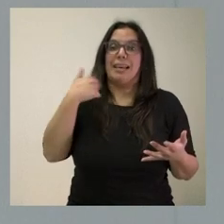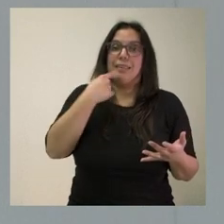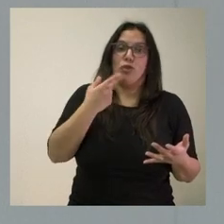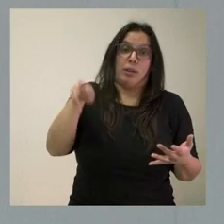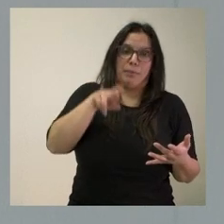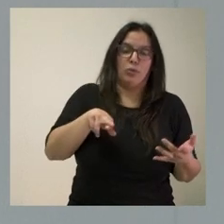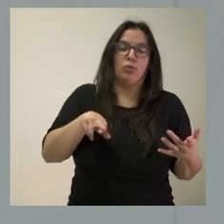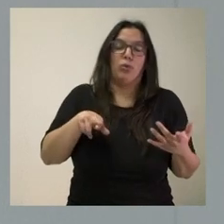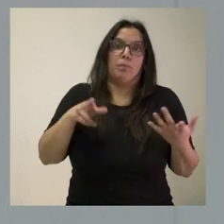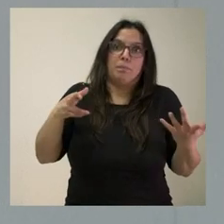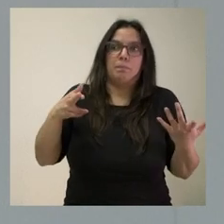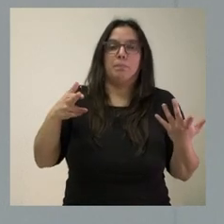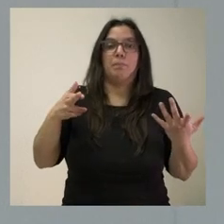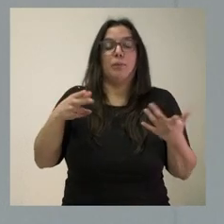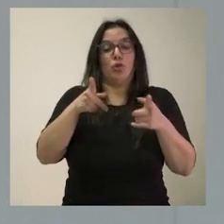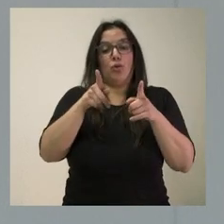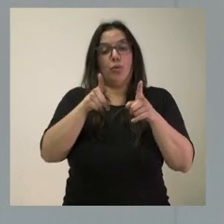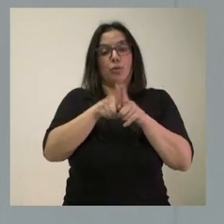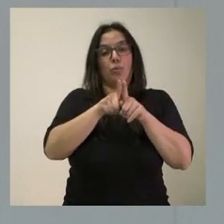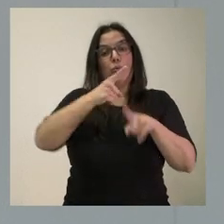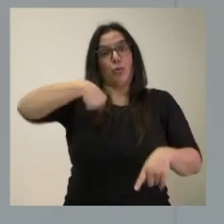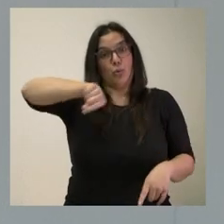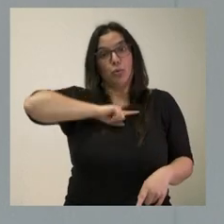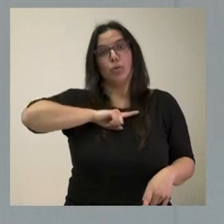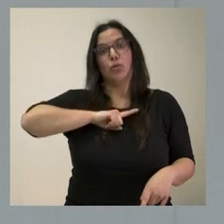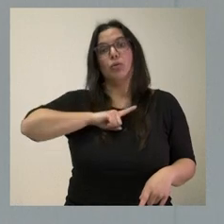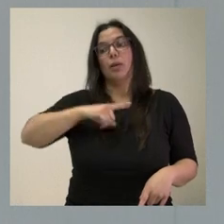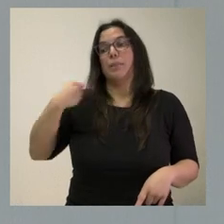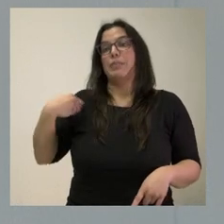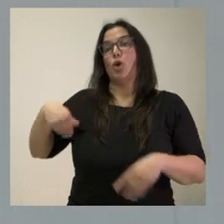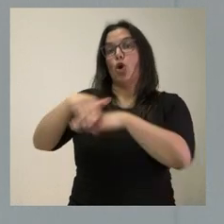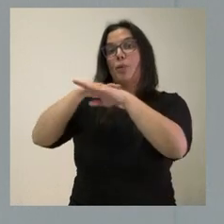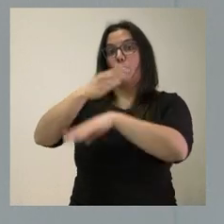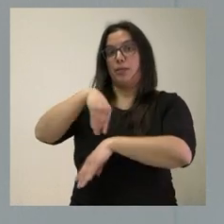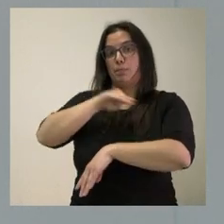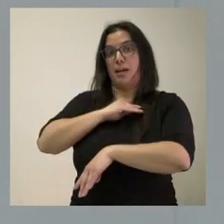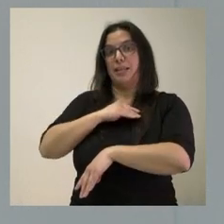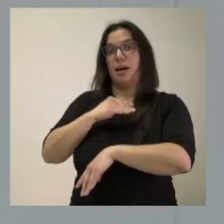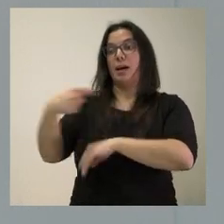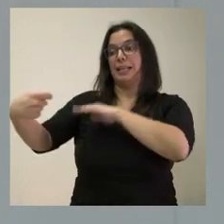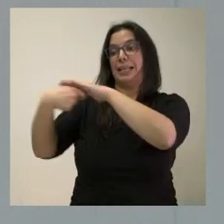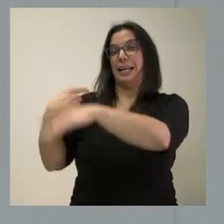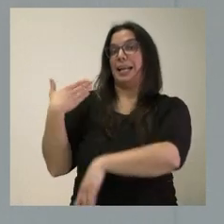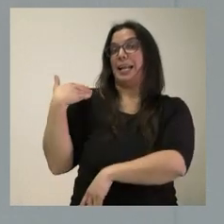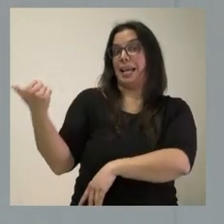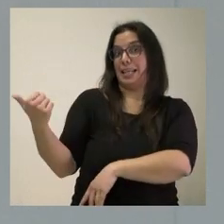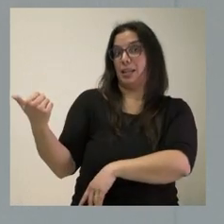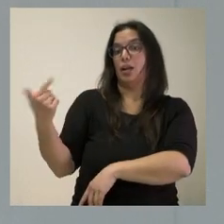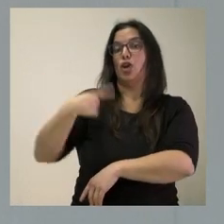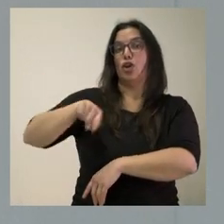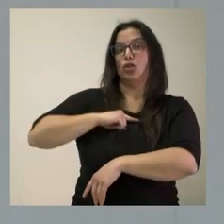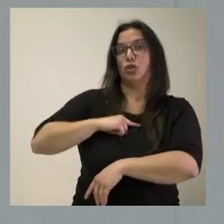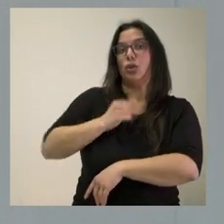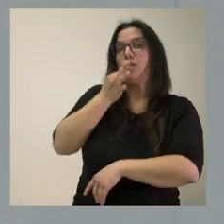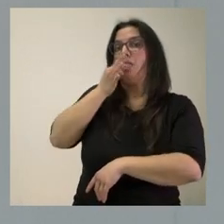como nosotros lo que hacemos es inadmitir ese requerimiento y damos causas muy relevantes para la inadmisión